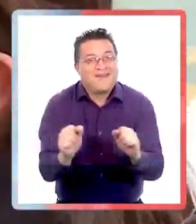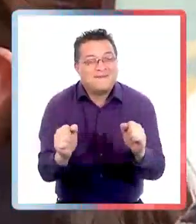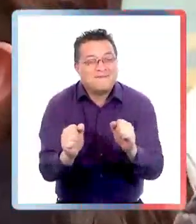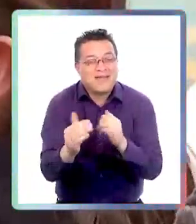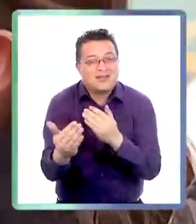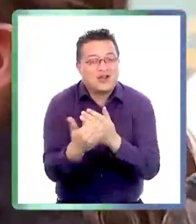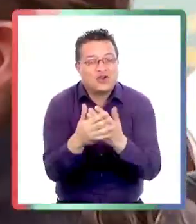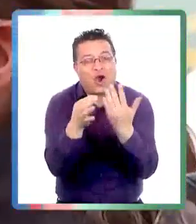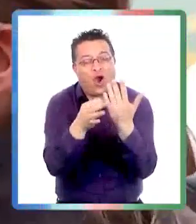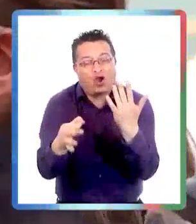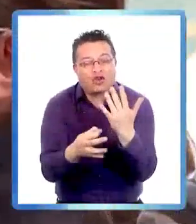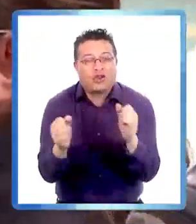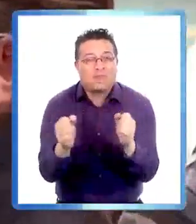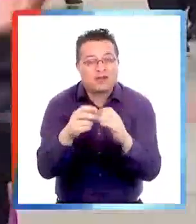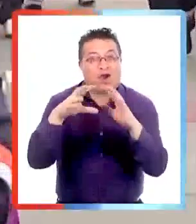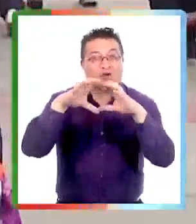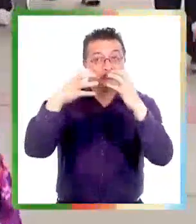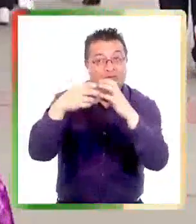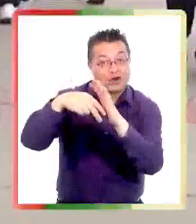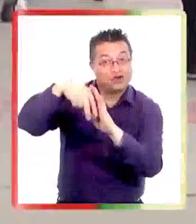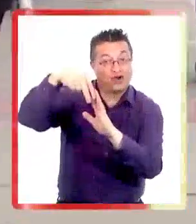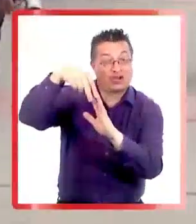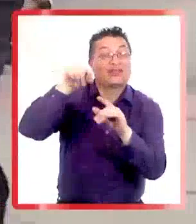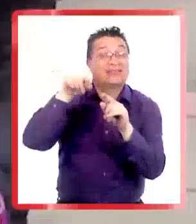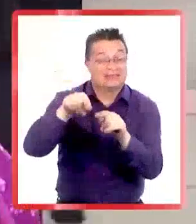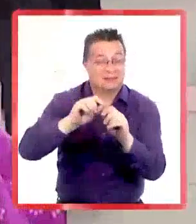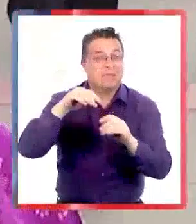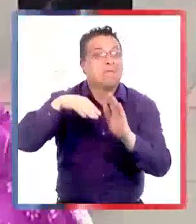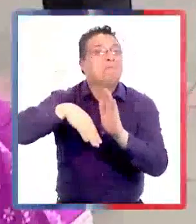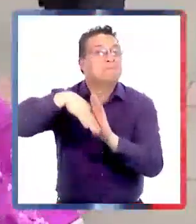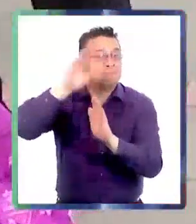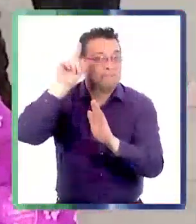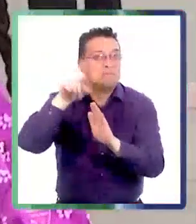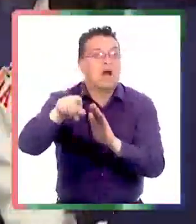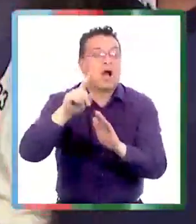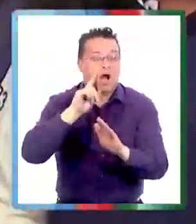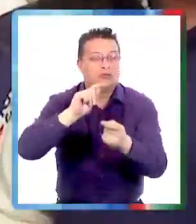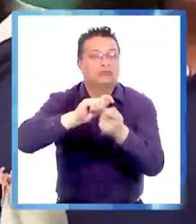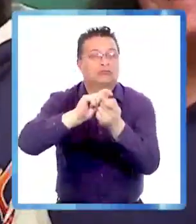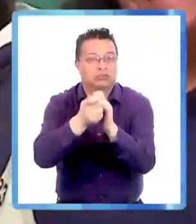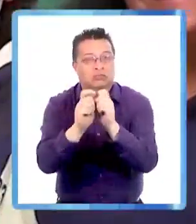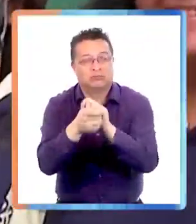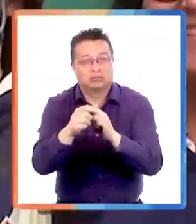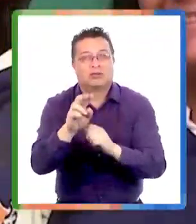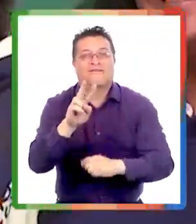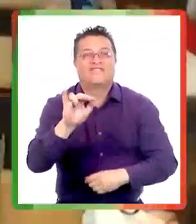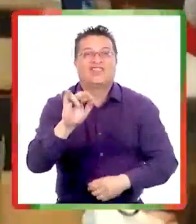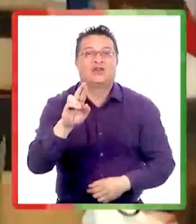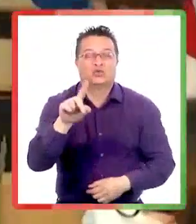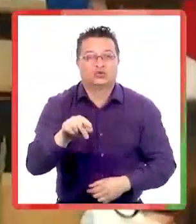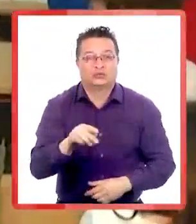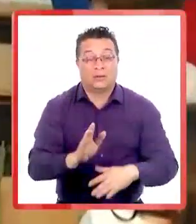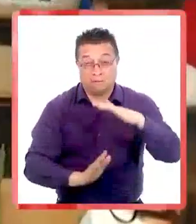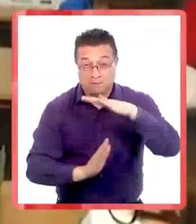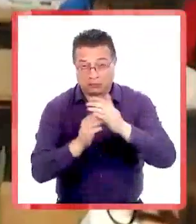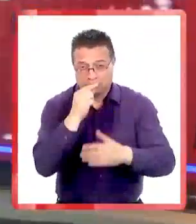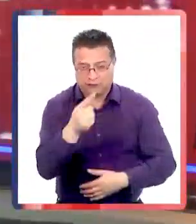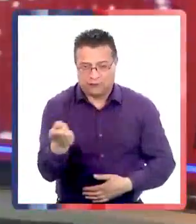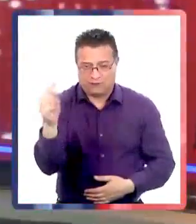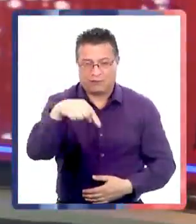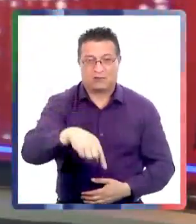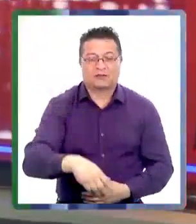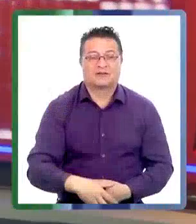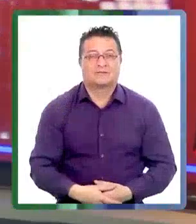periodo invernal de otoño e invierno del hemisferio norte que es cuando se han producido las mayores presencias de mutación de virus.